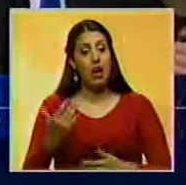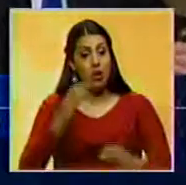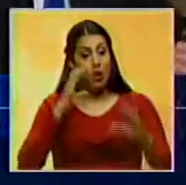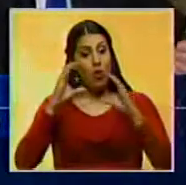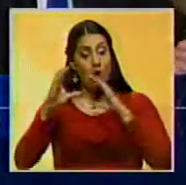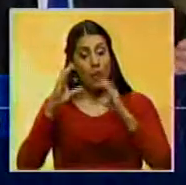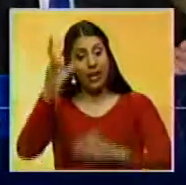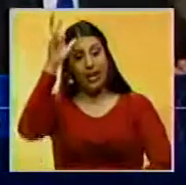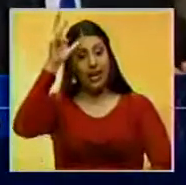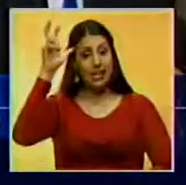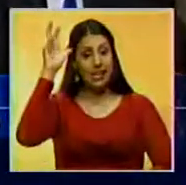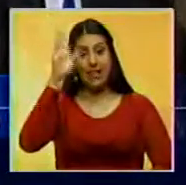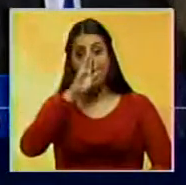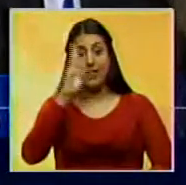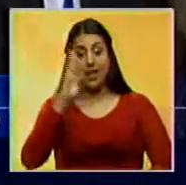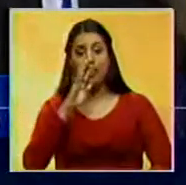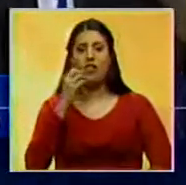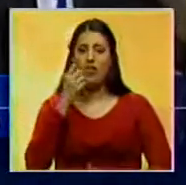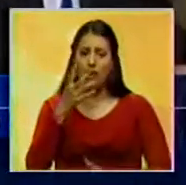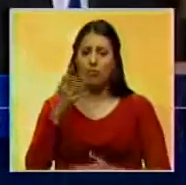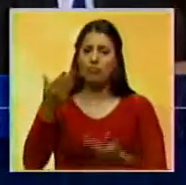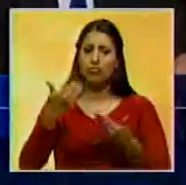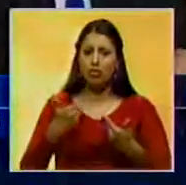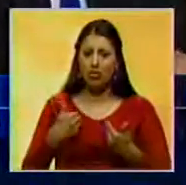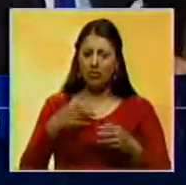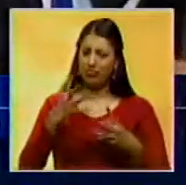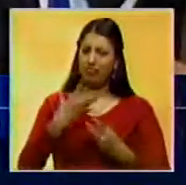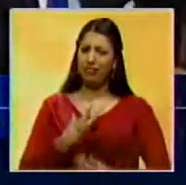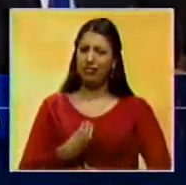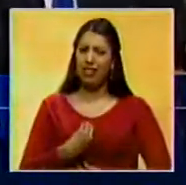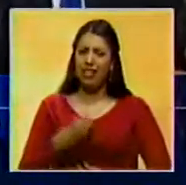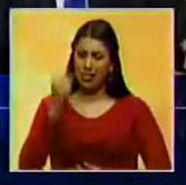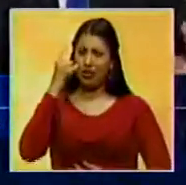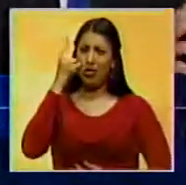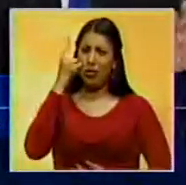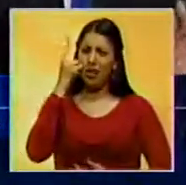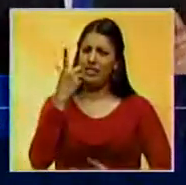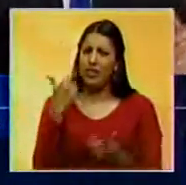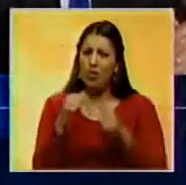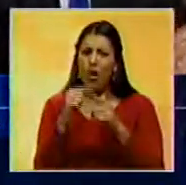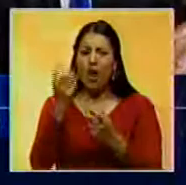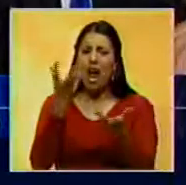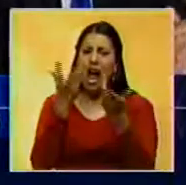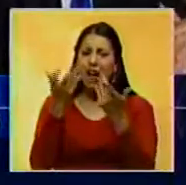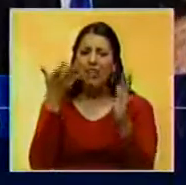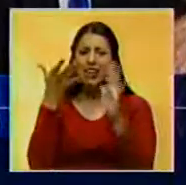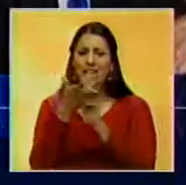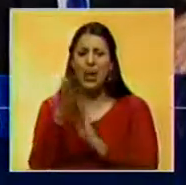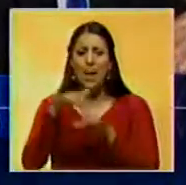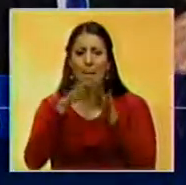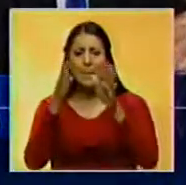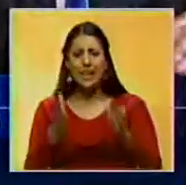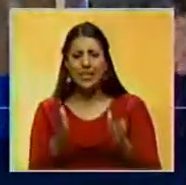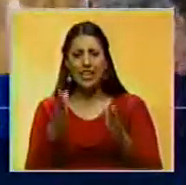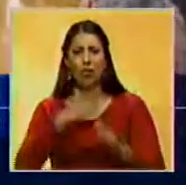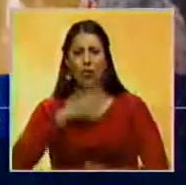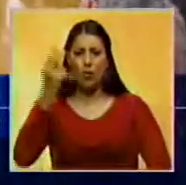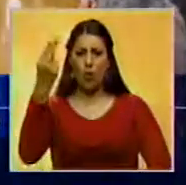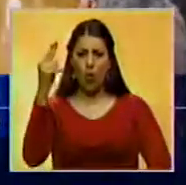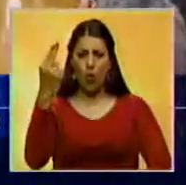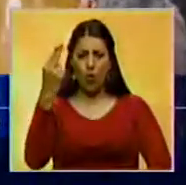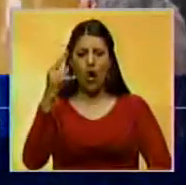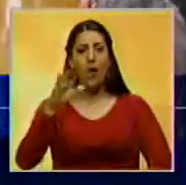comunicado, la Cancillería brasileña informó que recibió con descontento y sorpresa las declaraciones del ministro de Exteriores de Uruguay.